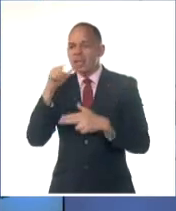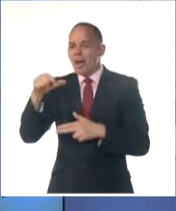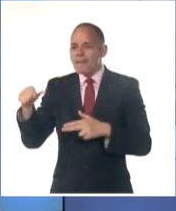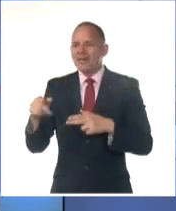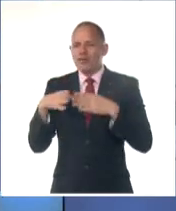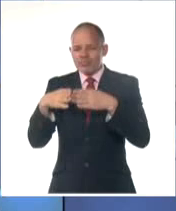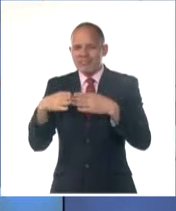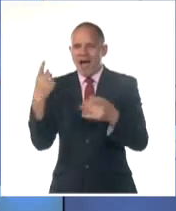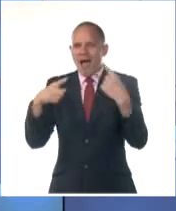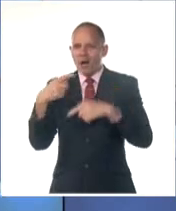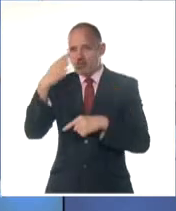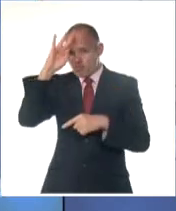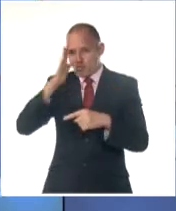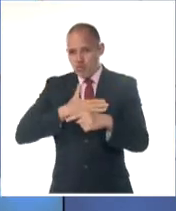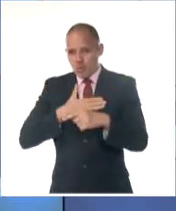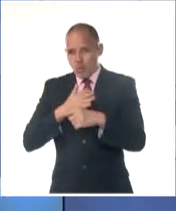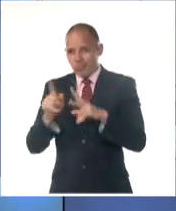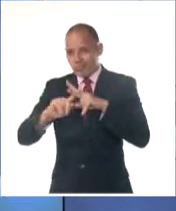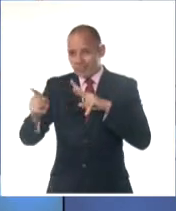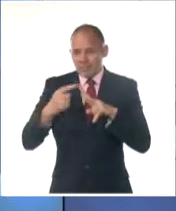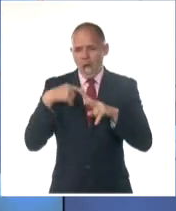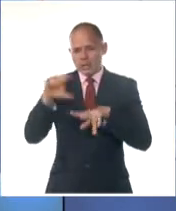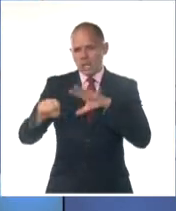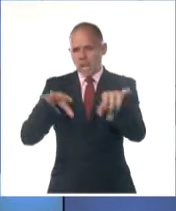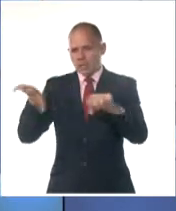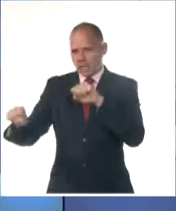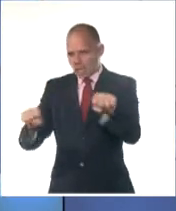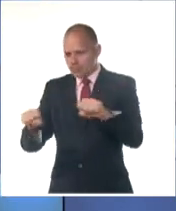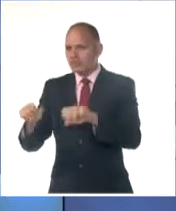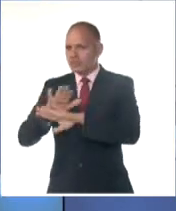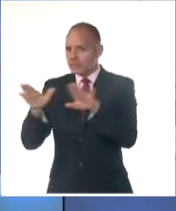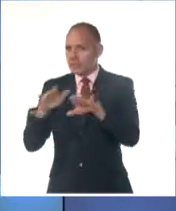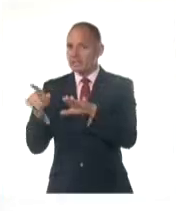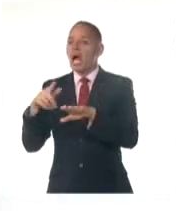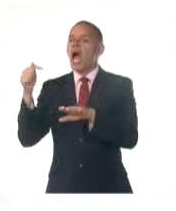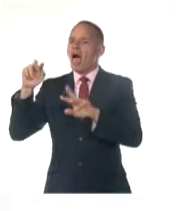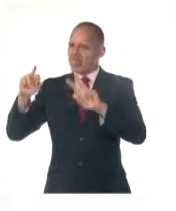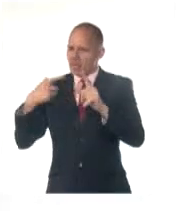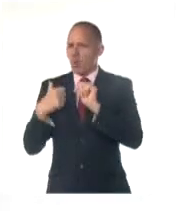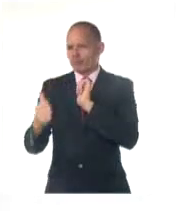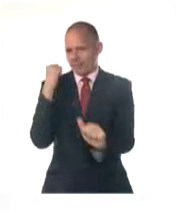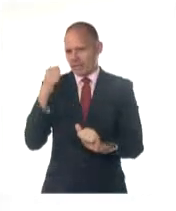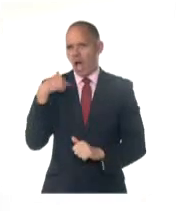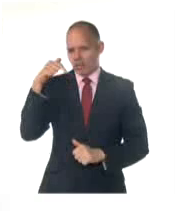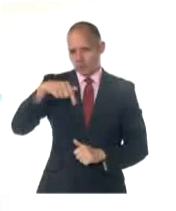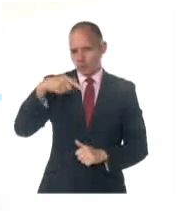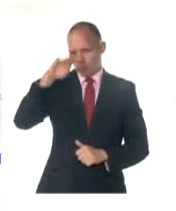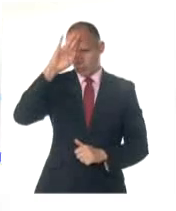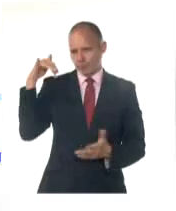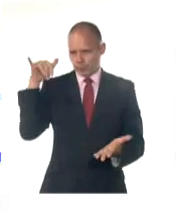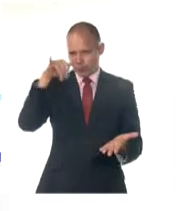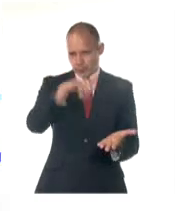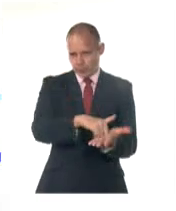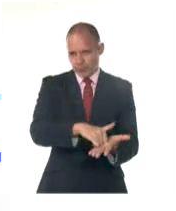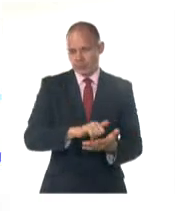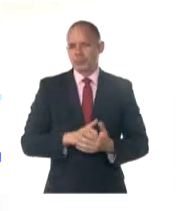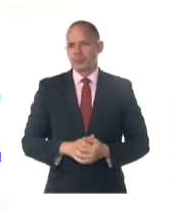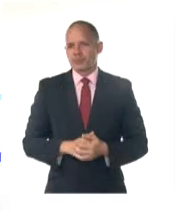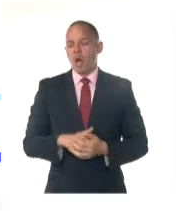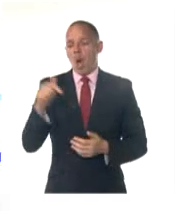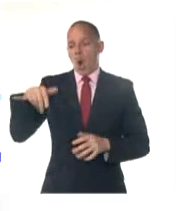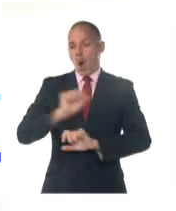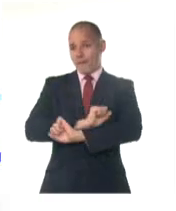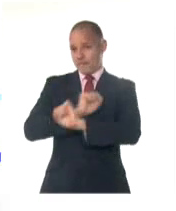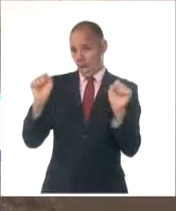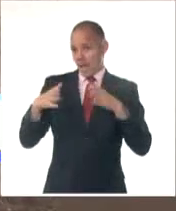a través del Aeropuerto Internacional José Martí, respectivamente. En horas de la mañana, el servicio de guardacostas de Estados Unidos